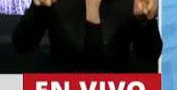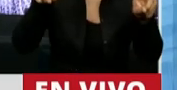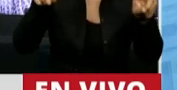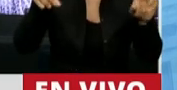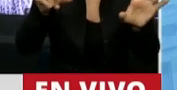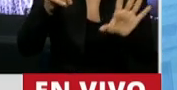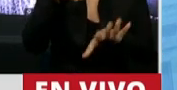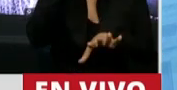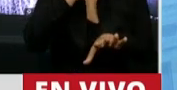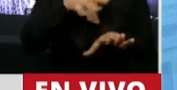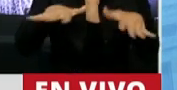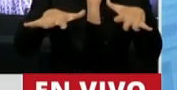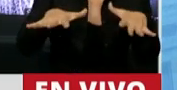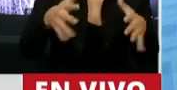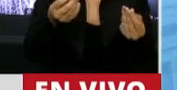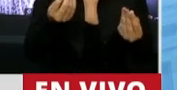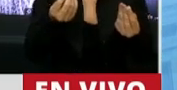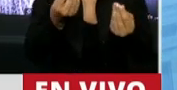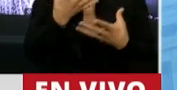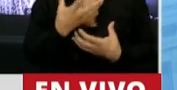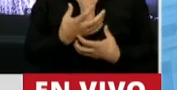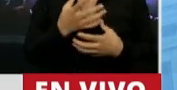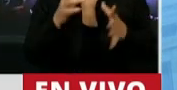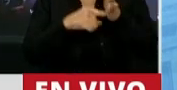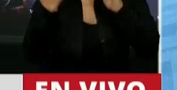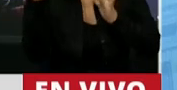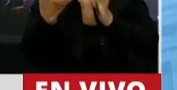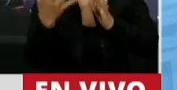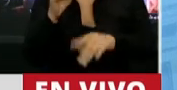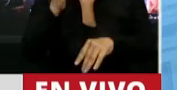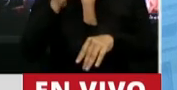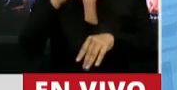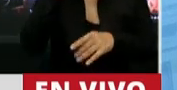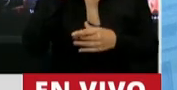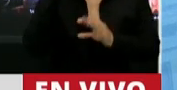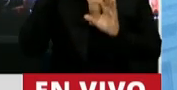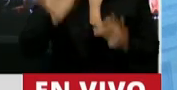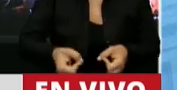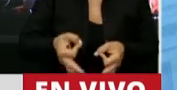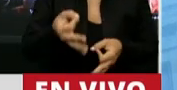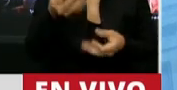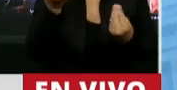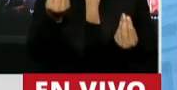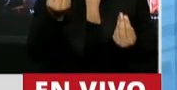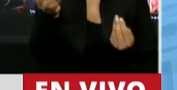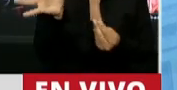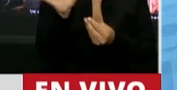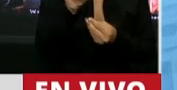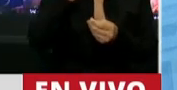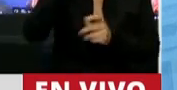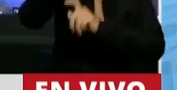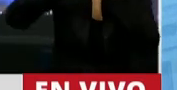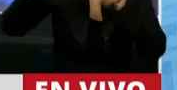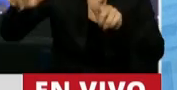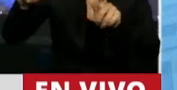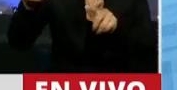excepción ha quedado debidamente plasmado en el cotidiano de los santiagueños.